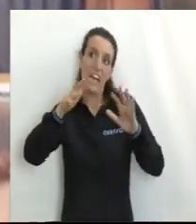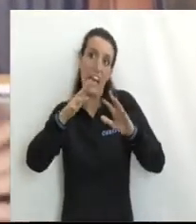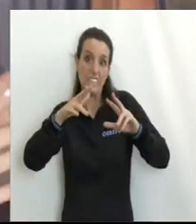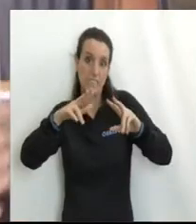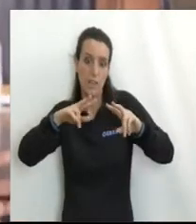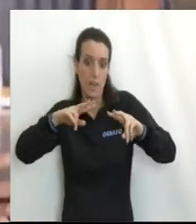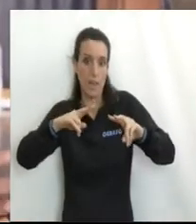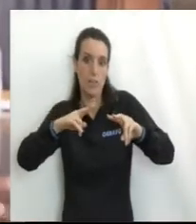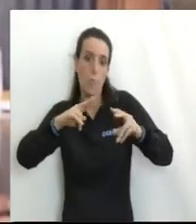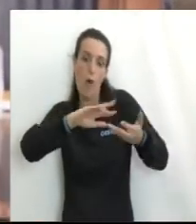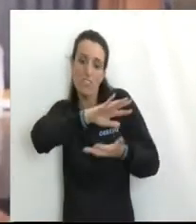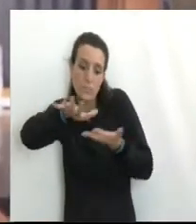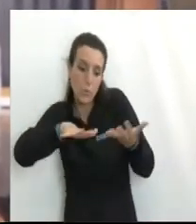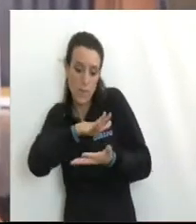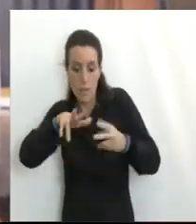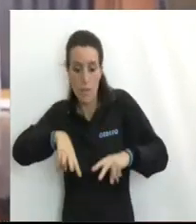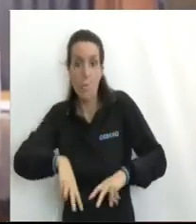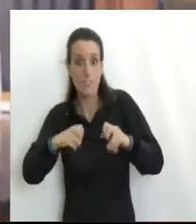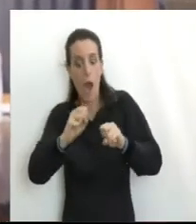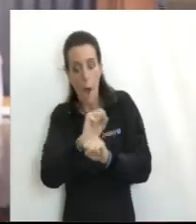situaciones exploratorias